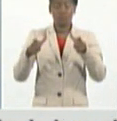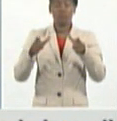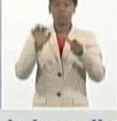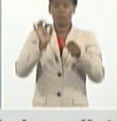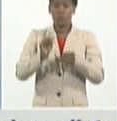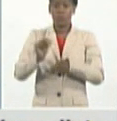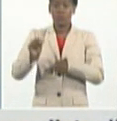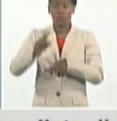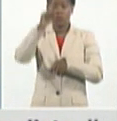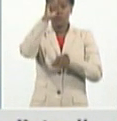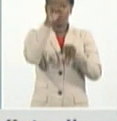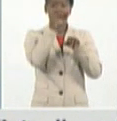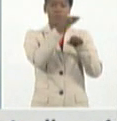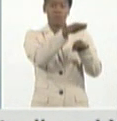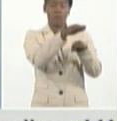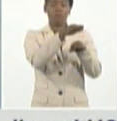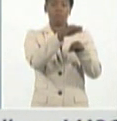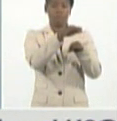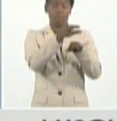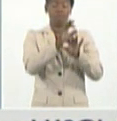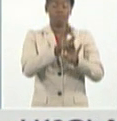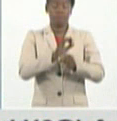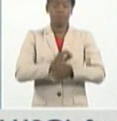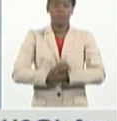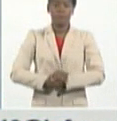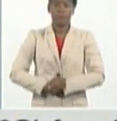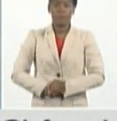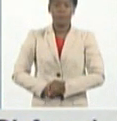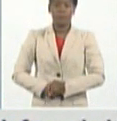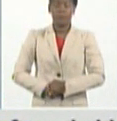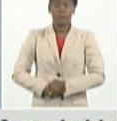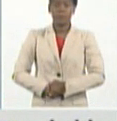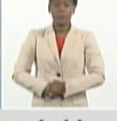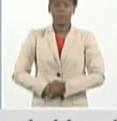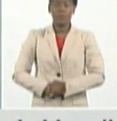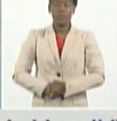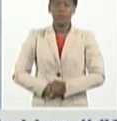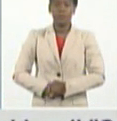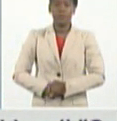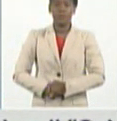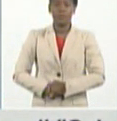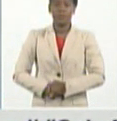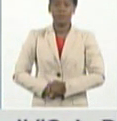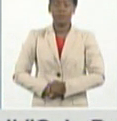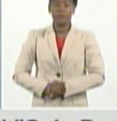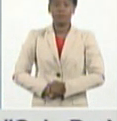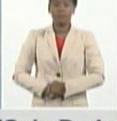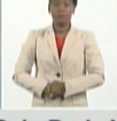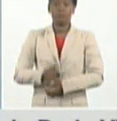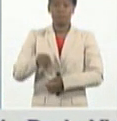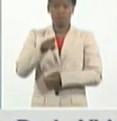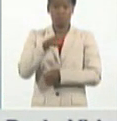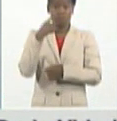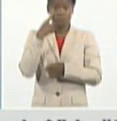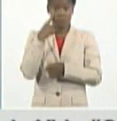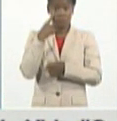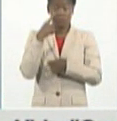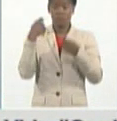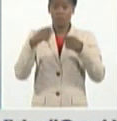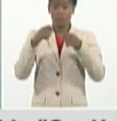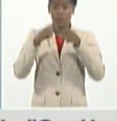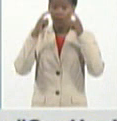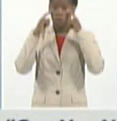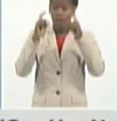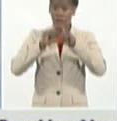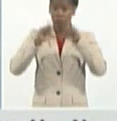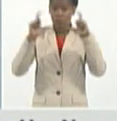pacientes más activos que los que dimos en el día de ayer. Se pueden imaginar lo que representa desde el punto